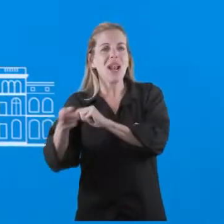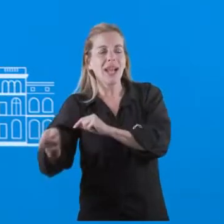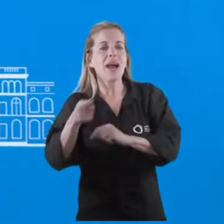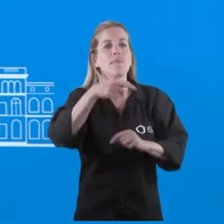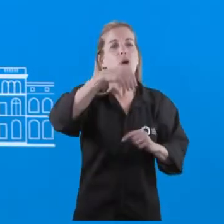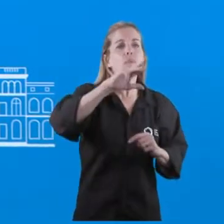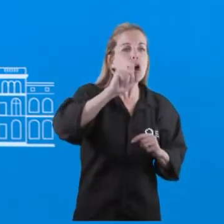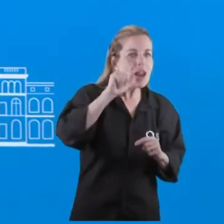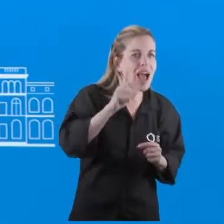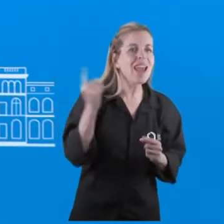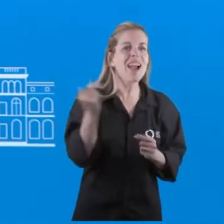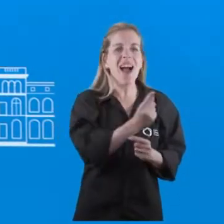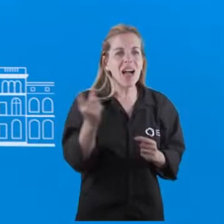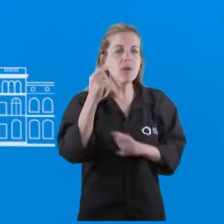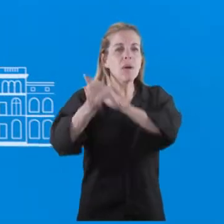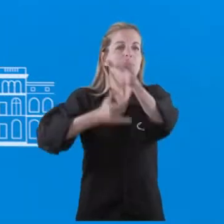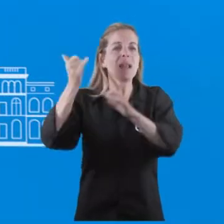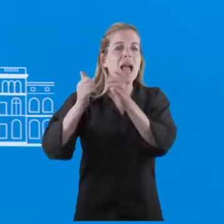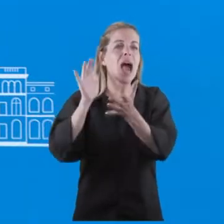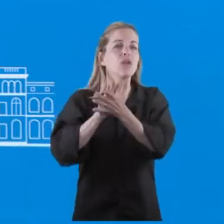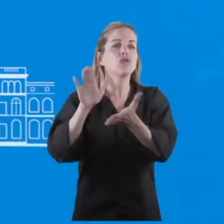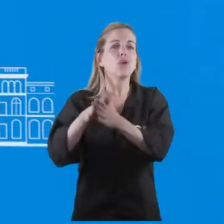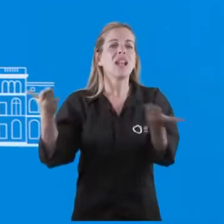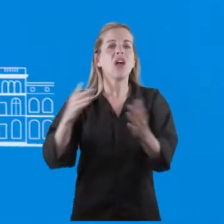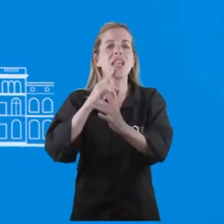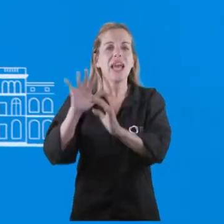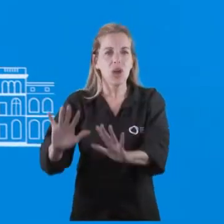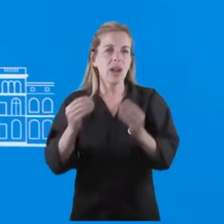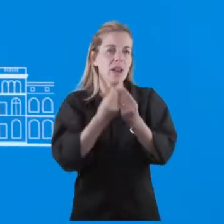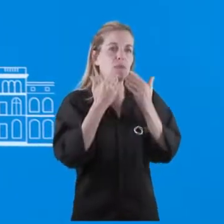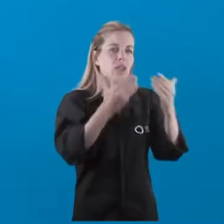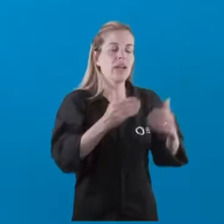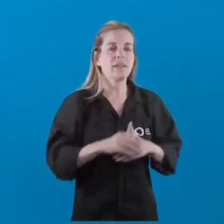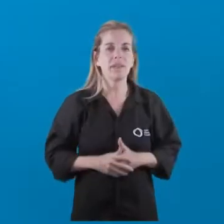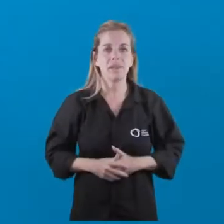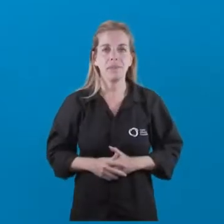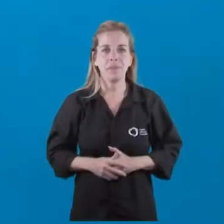las explicaciones que tenía que dar sobre esa versión de ayer del Diario Clarín. Muchas gracias, Ignacio.